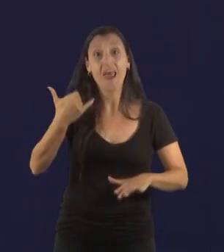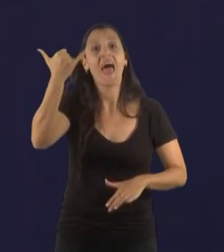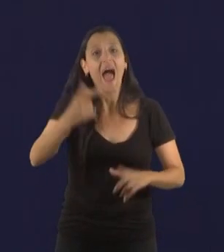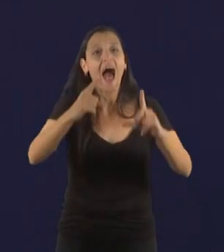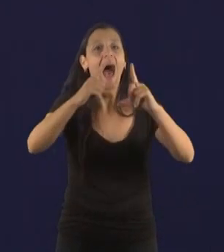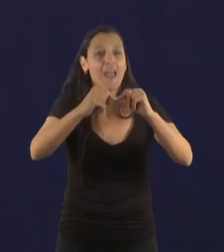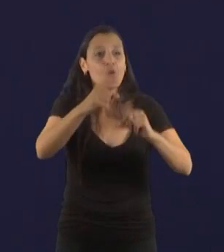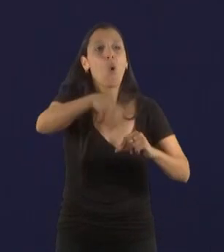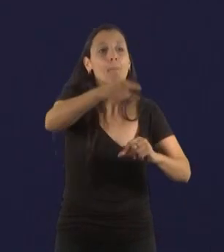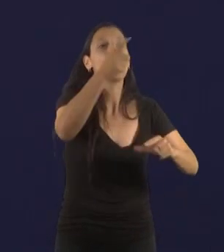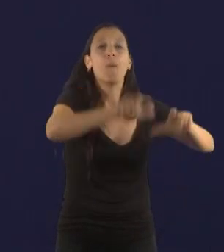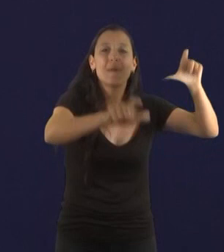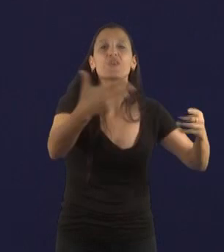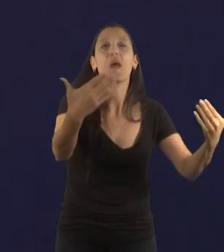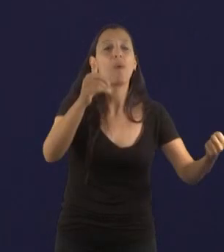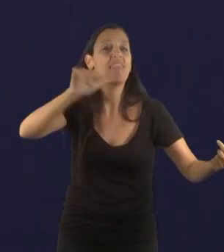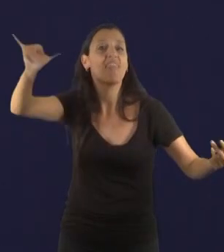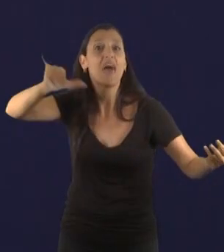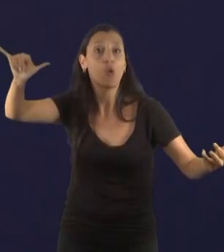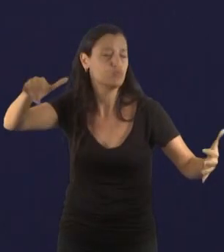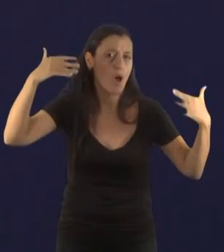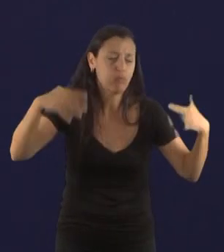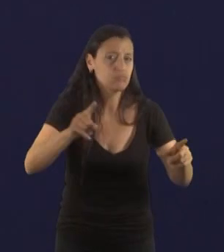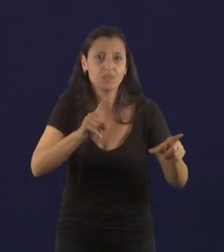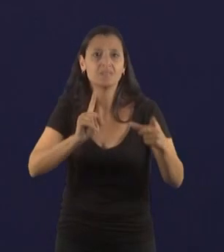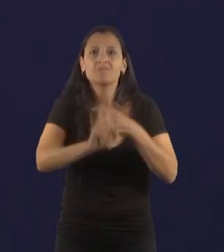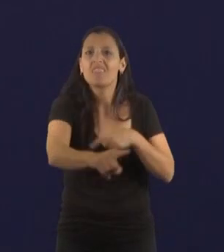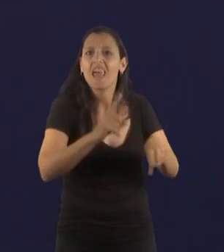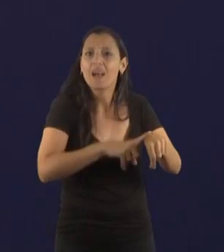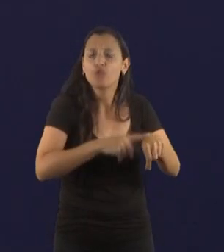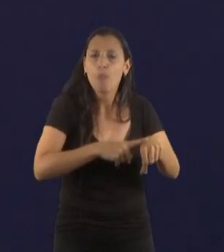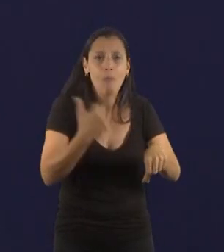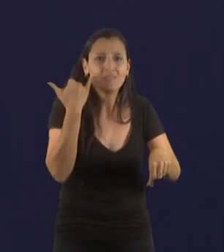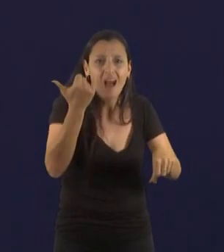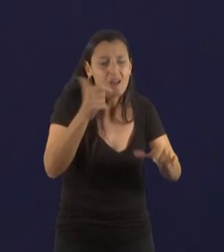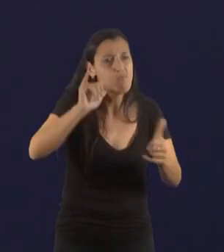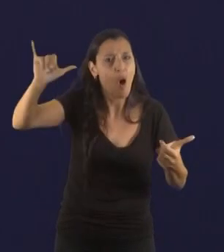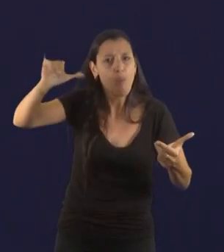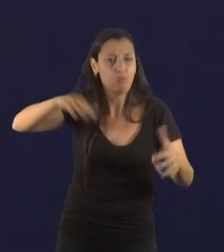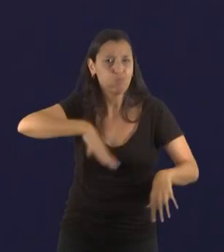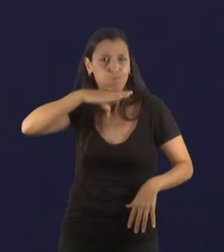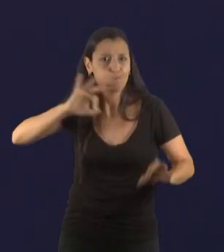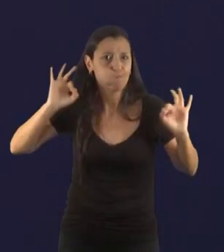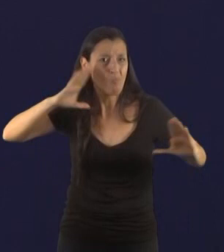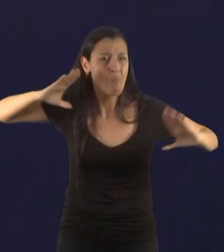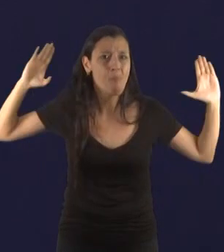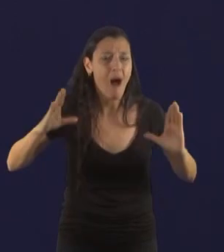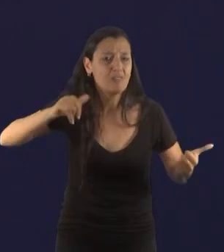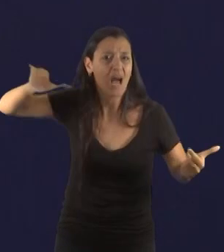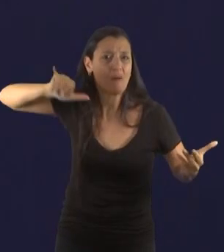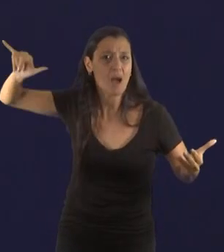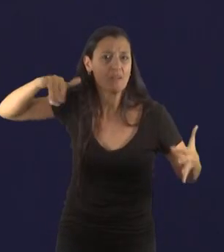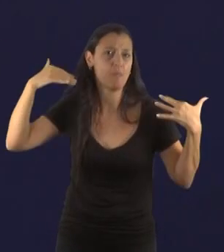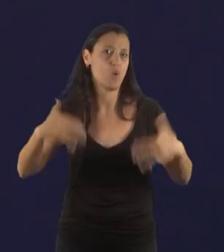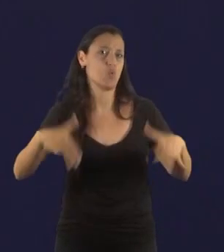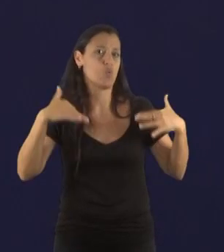la línea venía funcionando de antes, pero digo, cuando hicimos el anuncio públicamente fue el día de ayer por la mañana, la